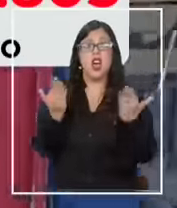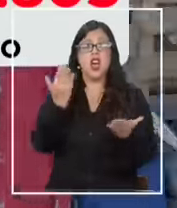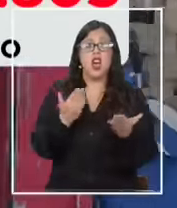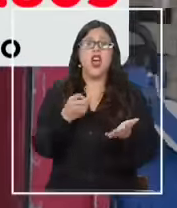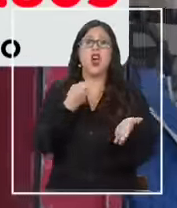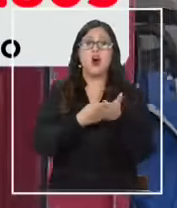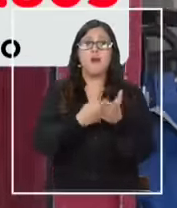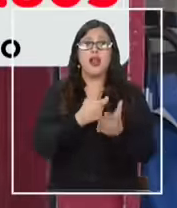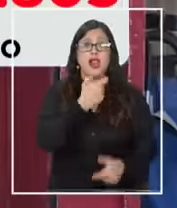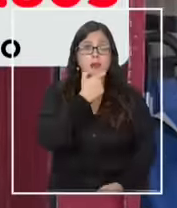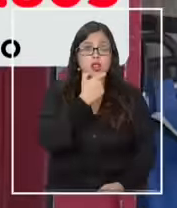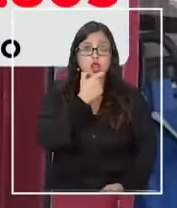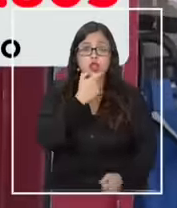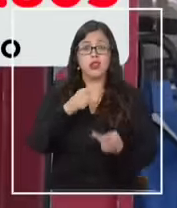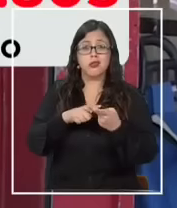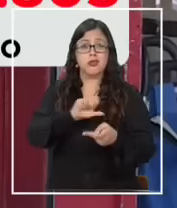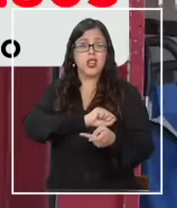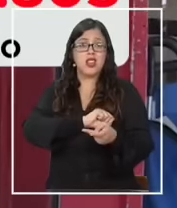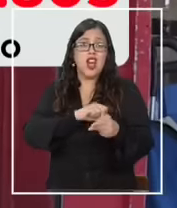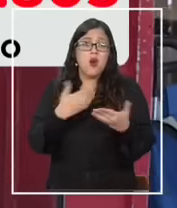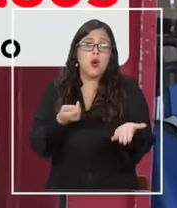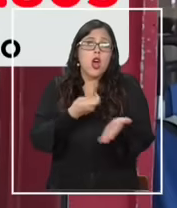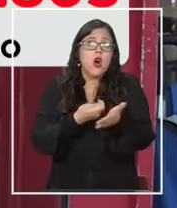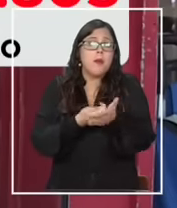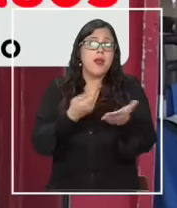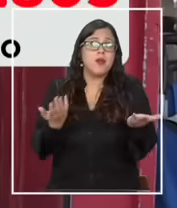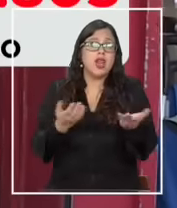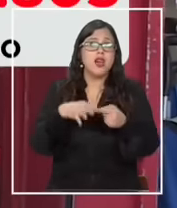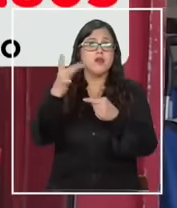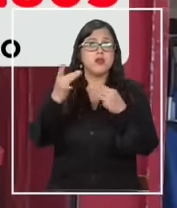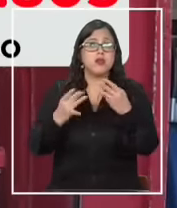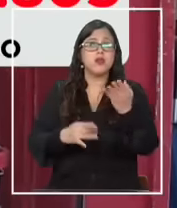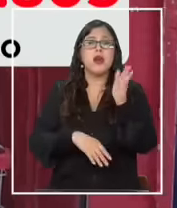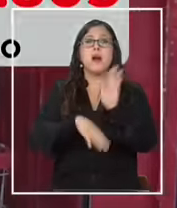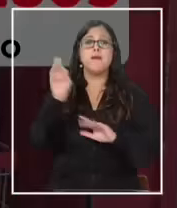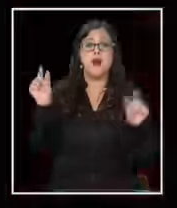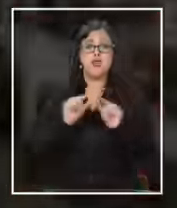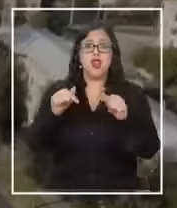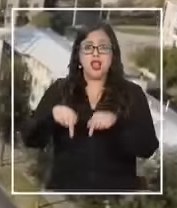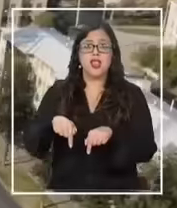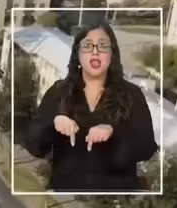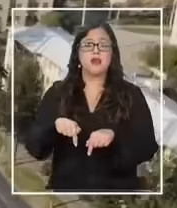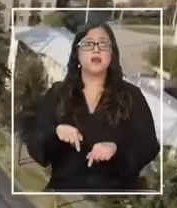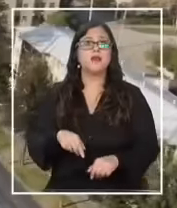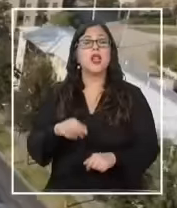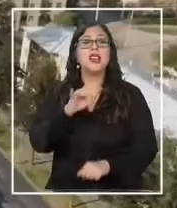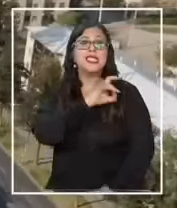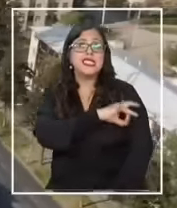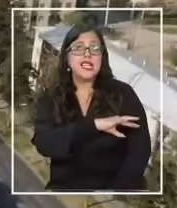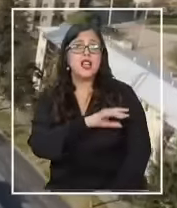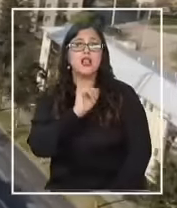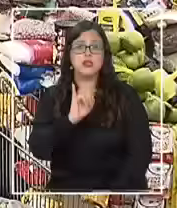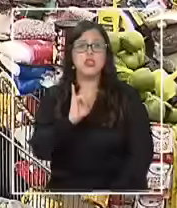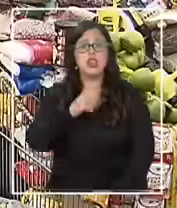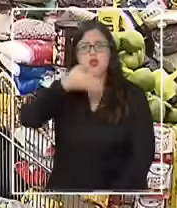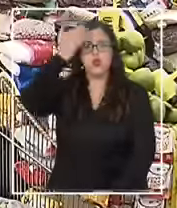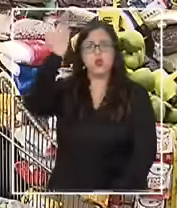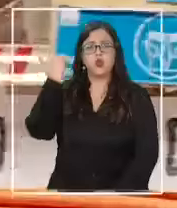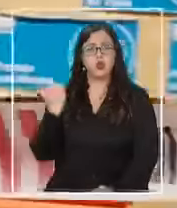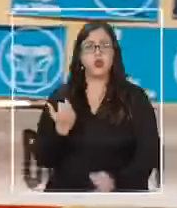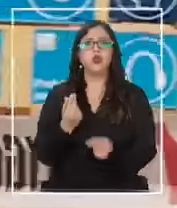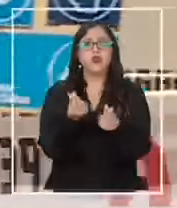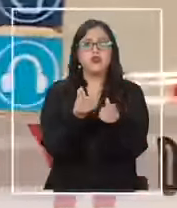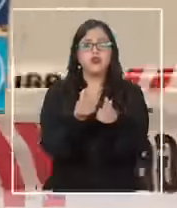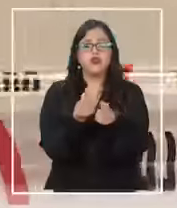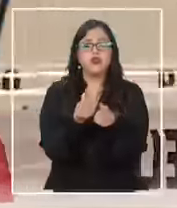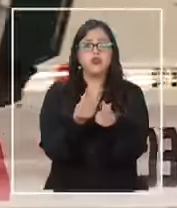Mendoza versus Santiago aunque hayamos comprado la alternativa más económica al menos acá en la capital Chile eso sí maneja desde hace tiempo un nivel de